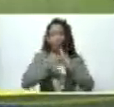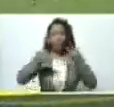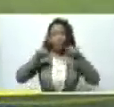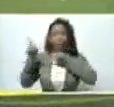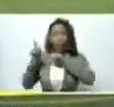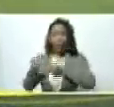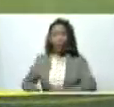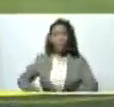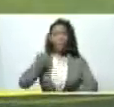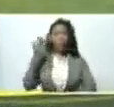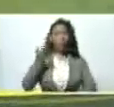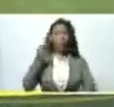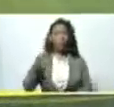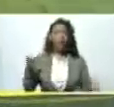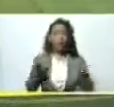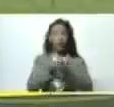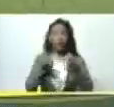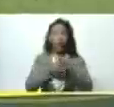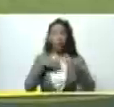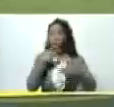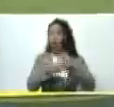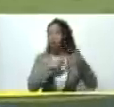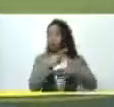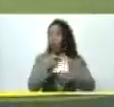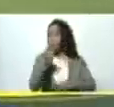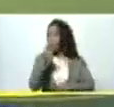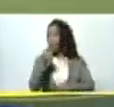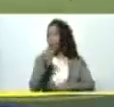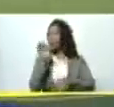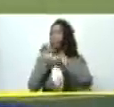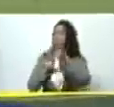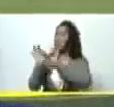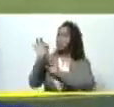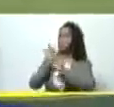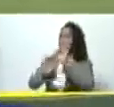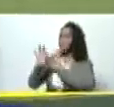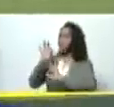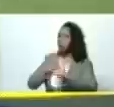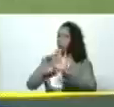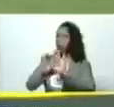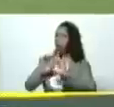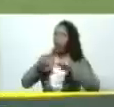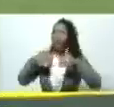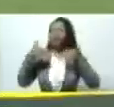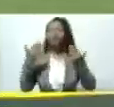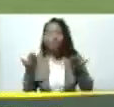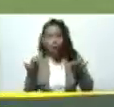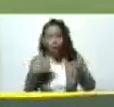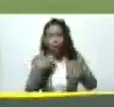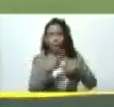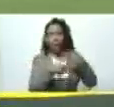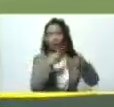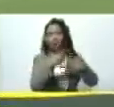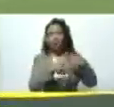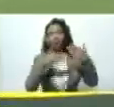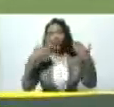importante unidad de producción que un poco nos va a explicar presidente cuál ha sido el proceso de